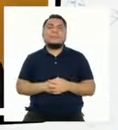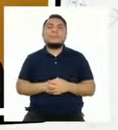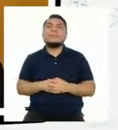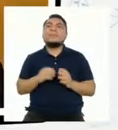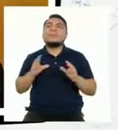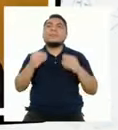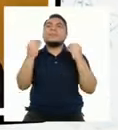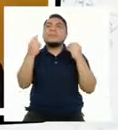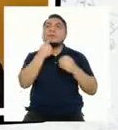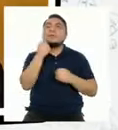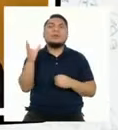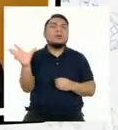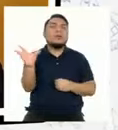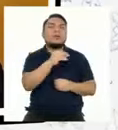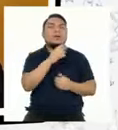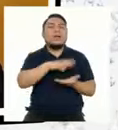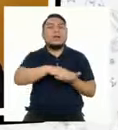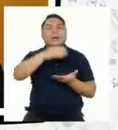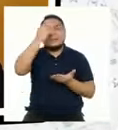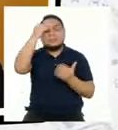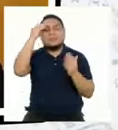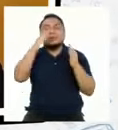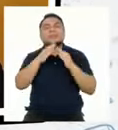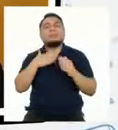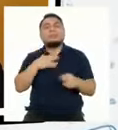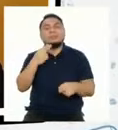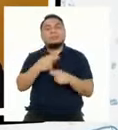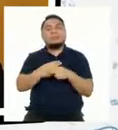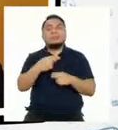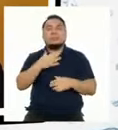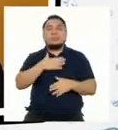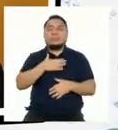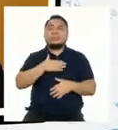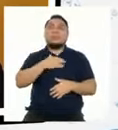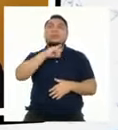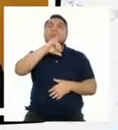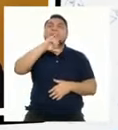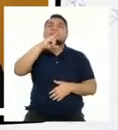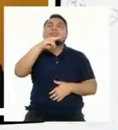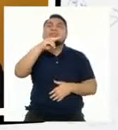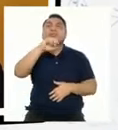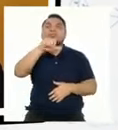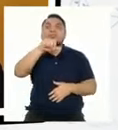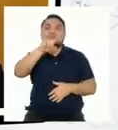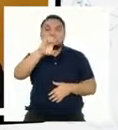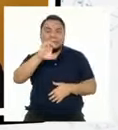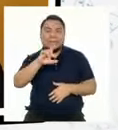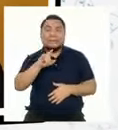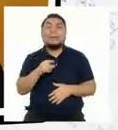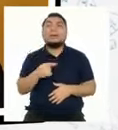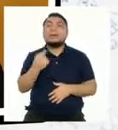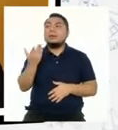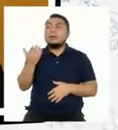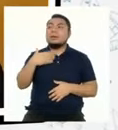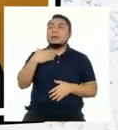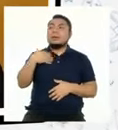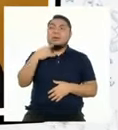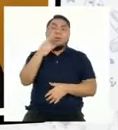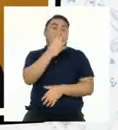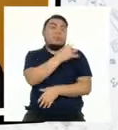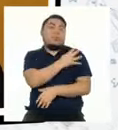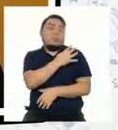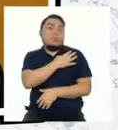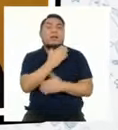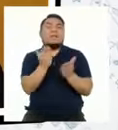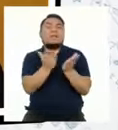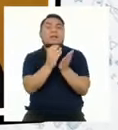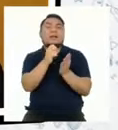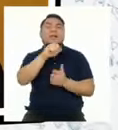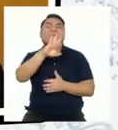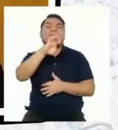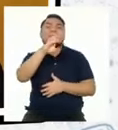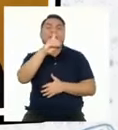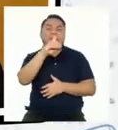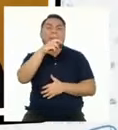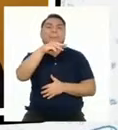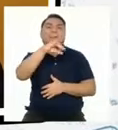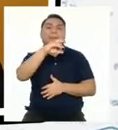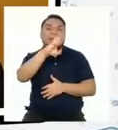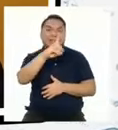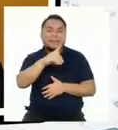¿Cómo están todos por Aprenden Casa? Mi nombre es Josué y soy de la promo de cuarto del colegio Alfred Wiener.